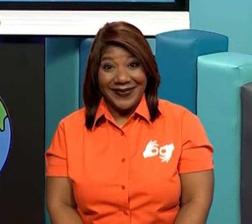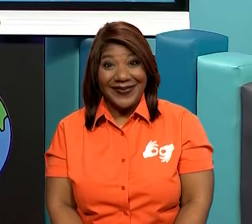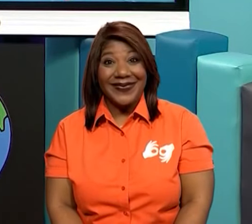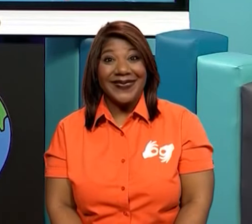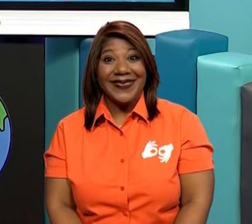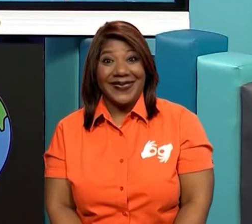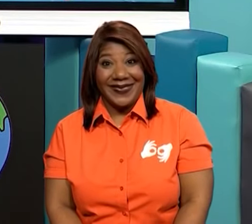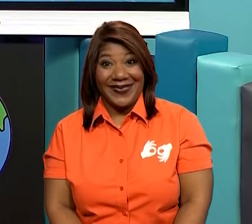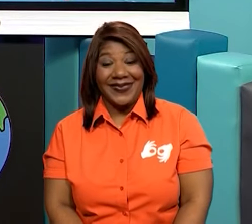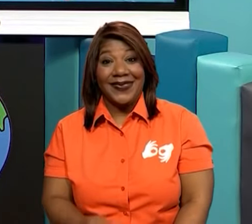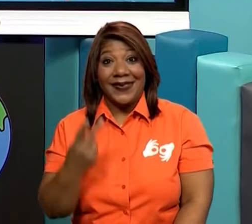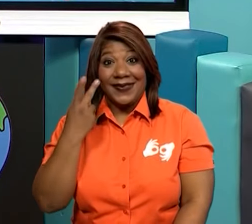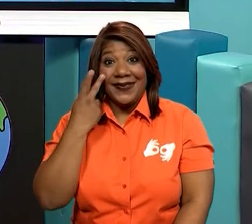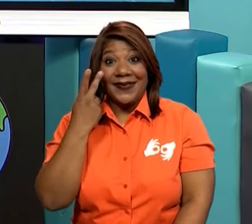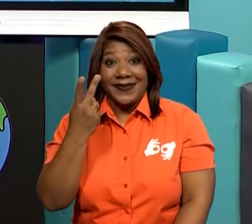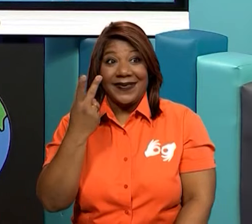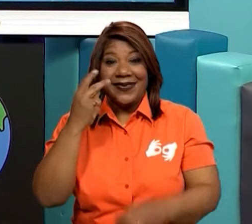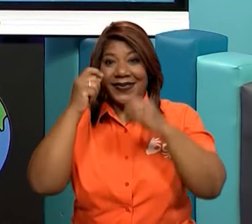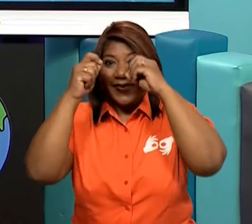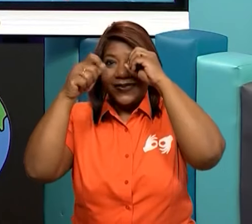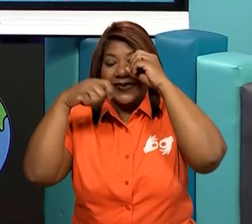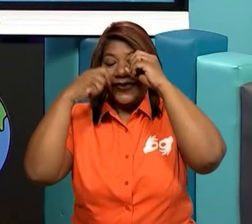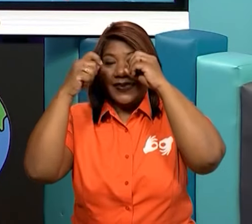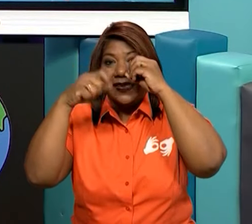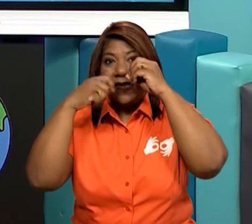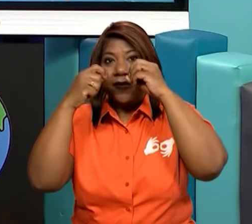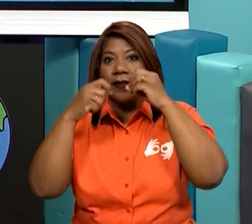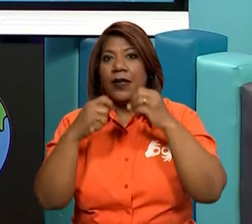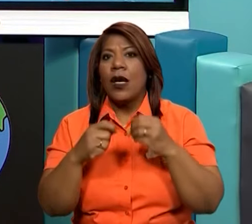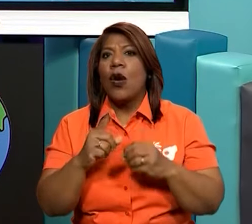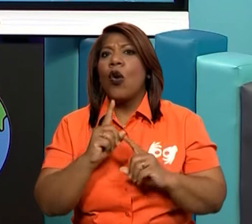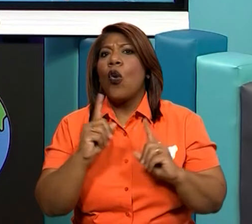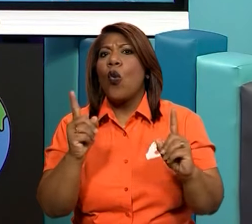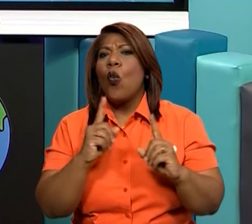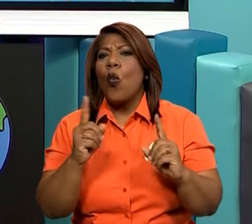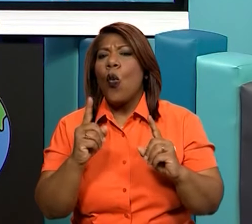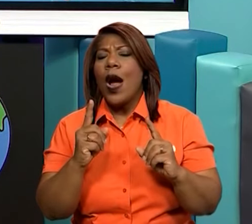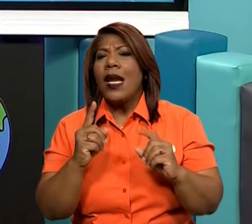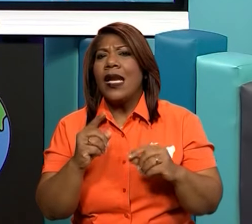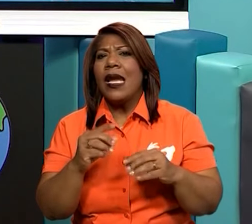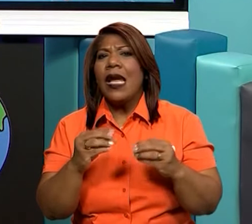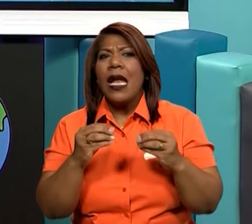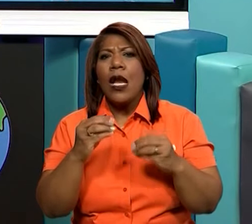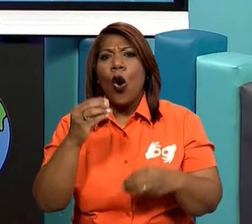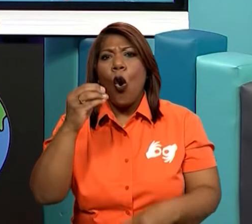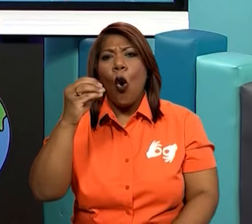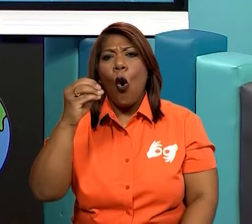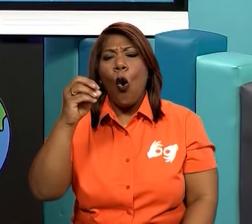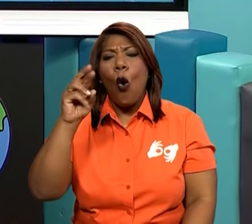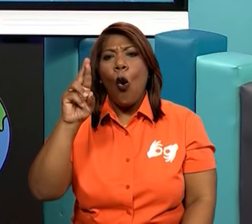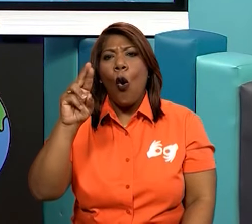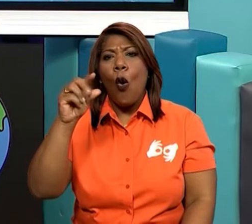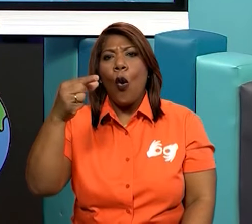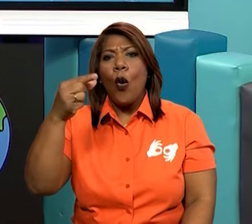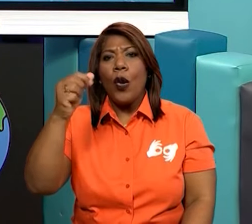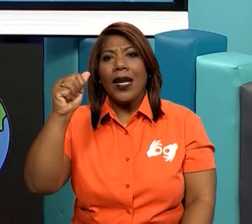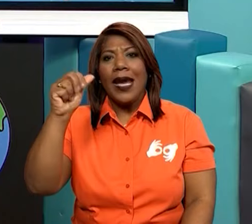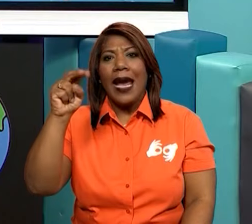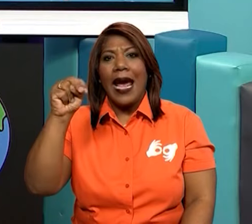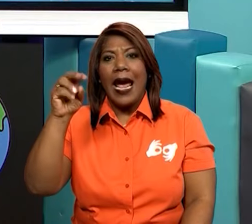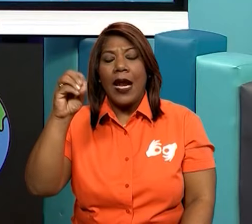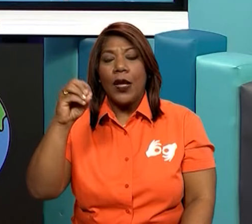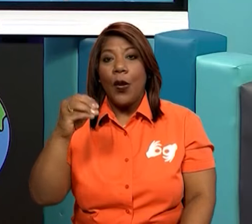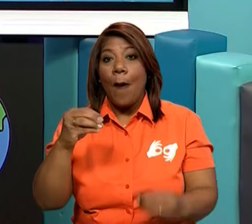¿Qué les pareció el video? ¿Cuál es el órgano más grande del cuerpo? ¿Lo dijo ahí?